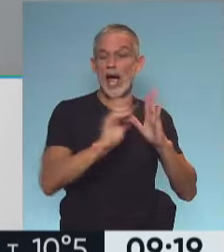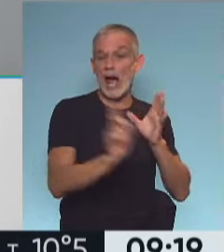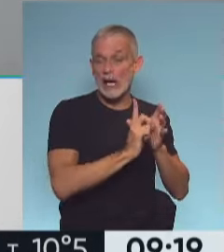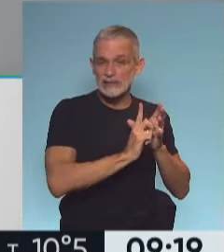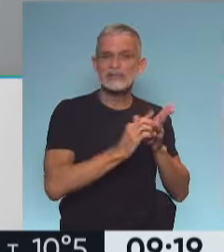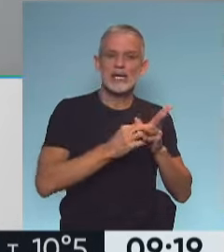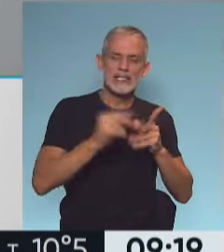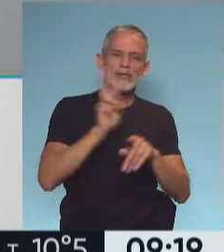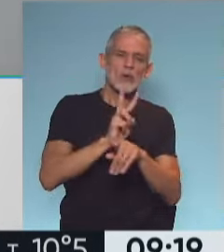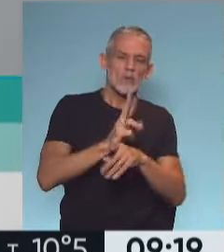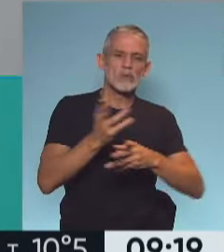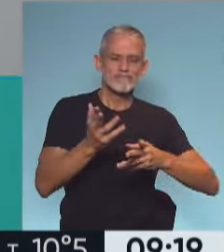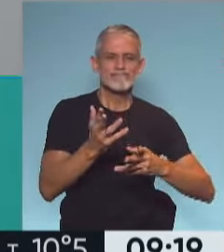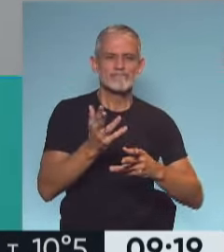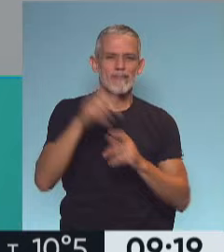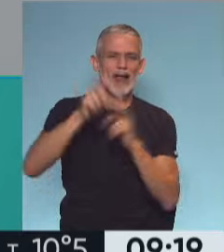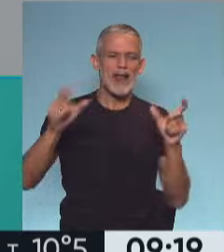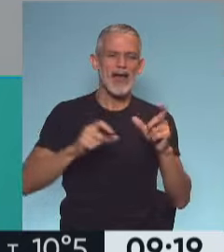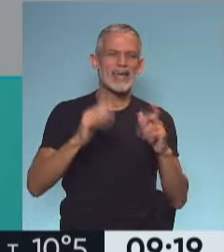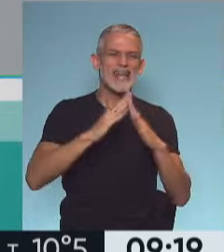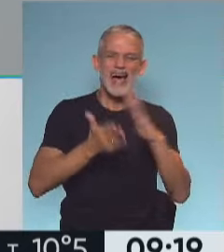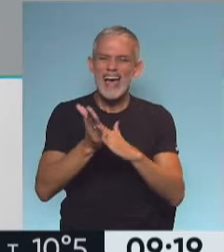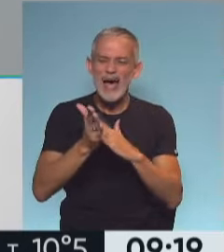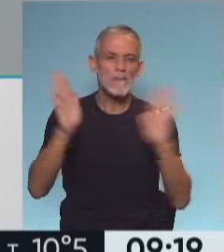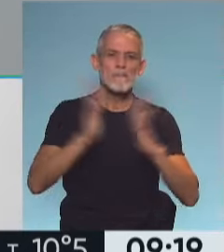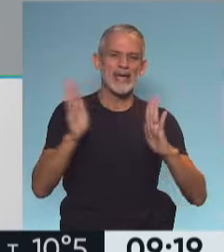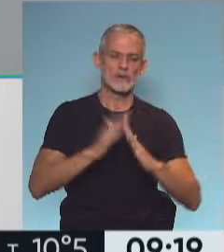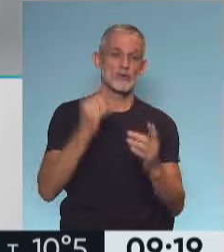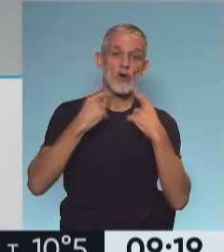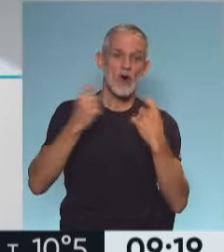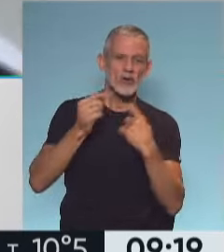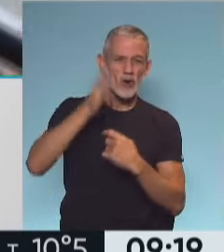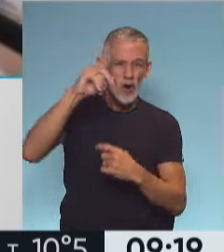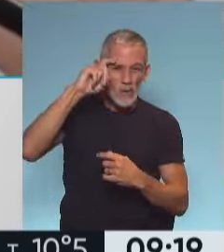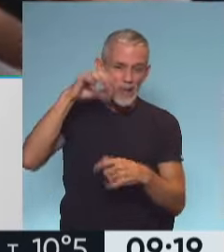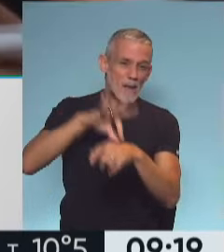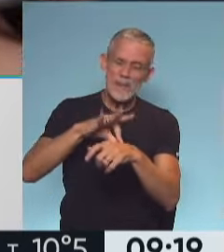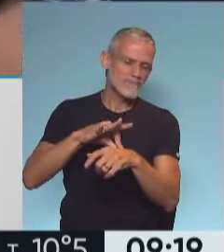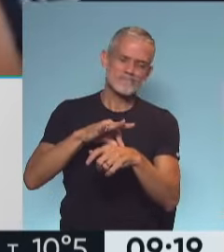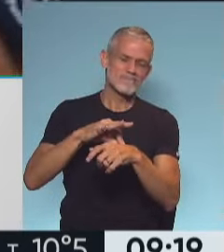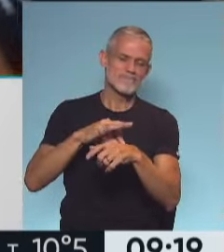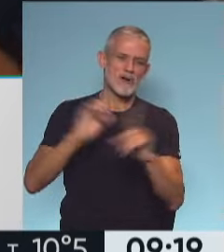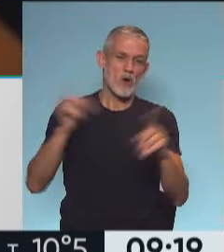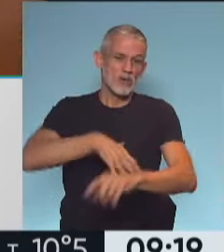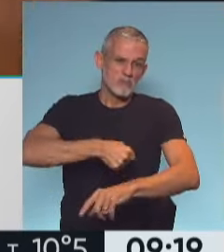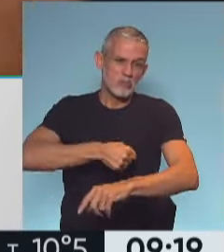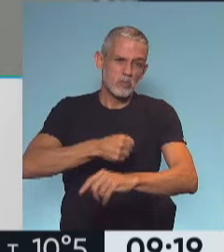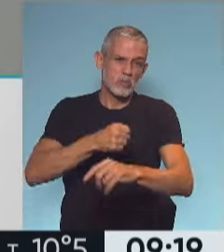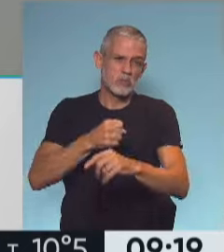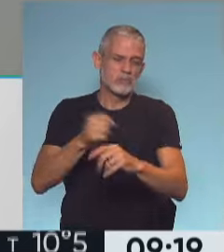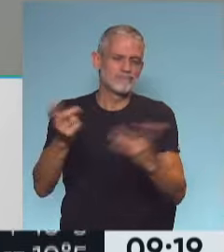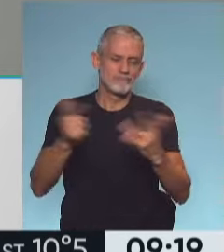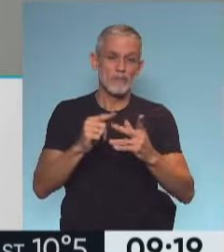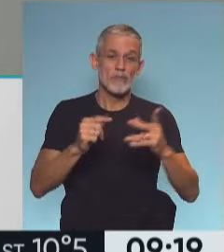tema de la prevención hizo que la gente salga menos a la calle y tenga menos controles clínicos, digamos. El hecho del